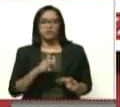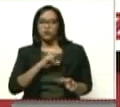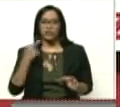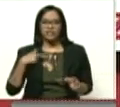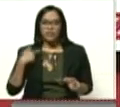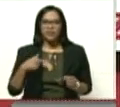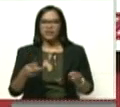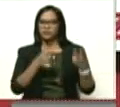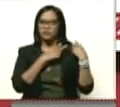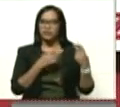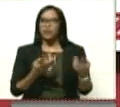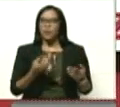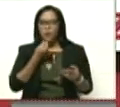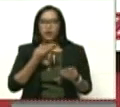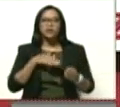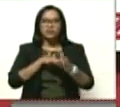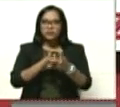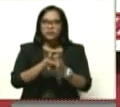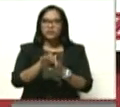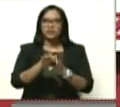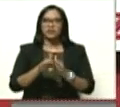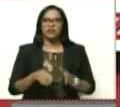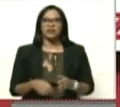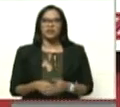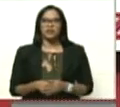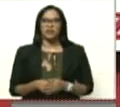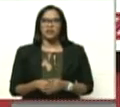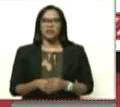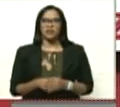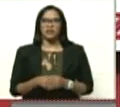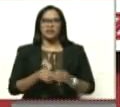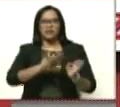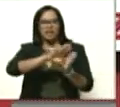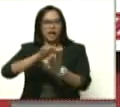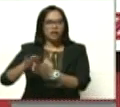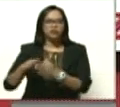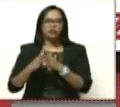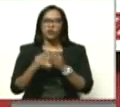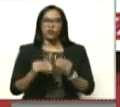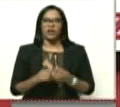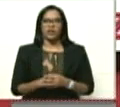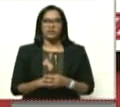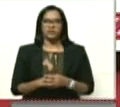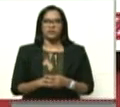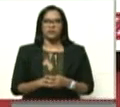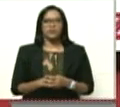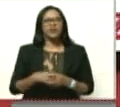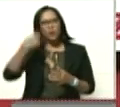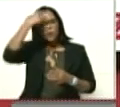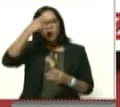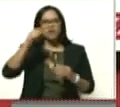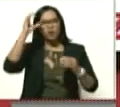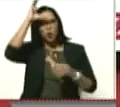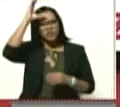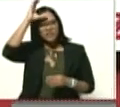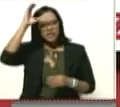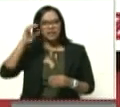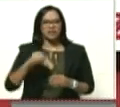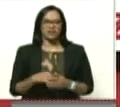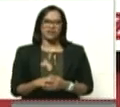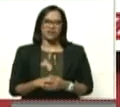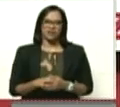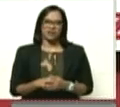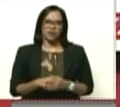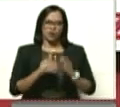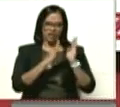que asumir, y de hecho estamos saliendo adelante dejando a un lado todo eso. Pero es un pueblo consciente, organizado, mire esa asamblea que tenían ellos